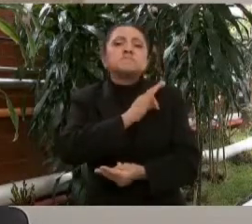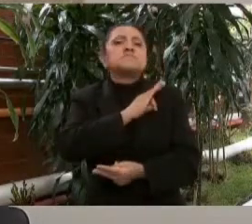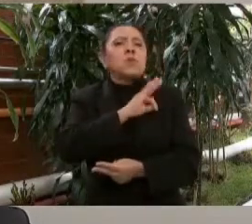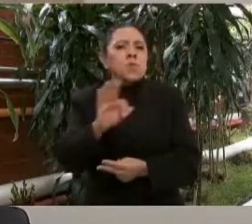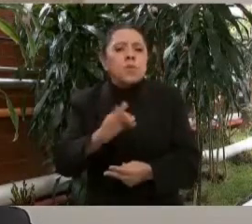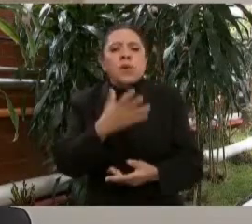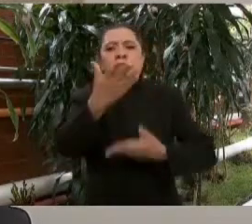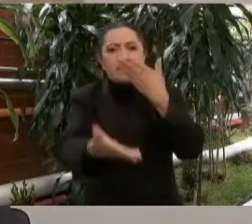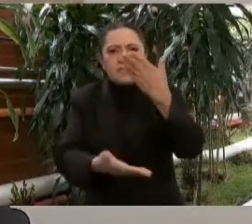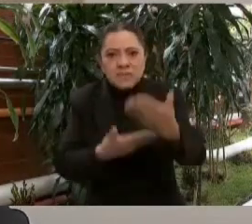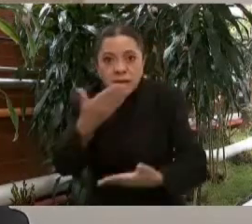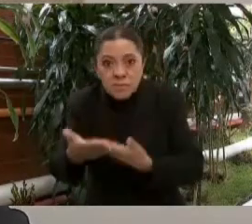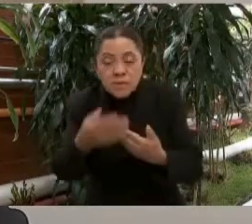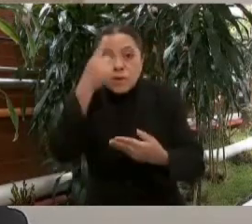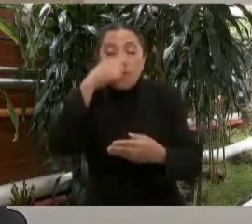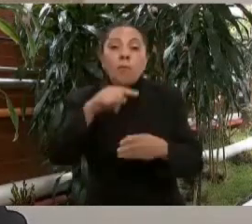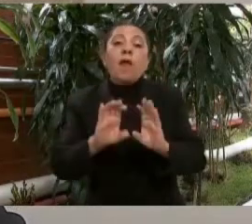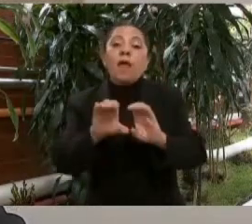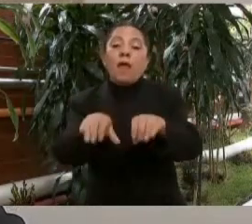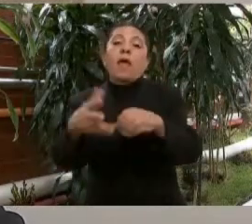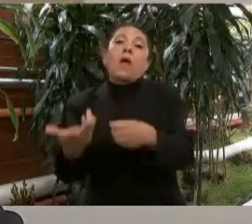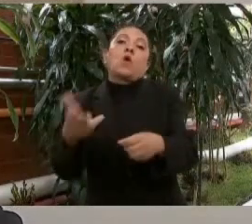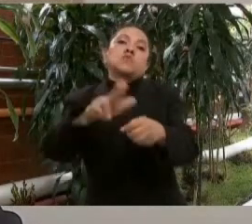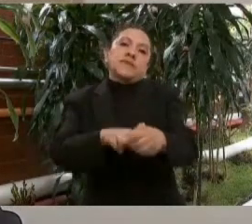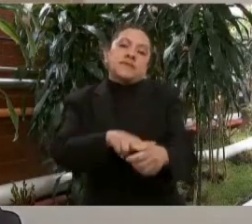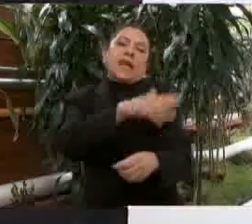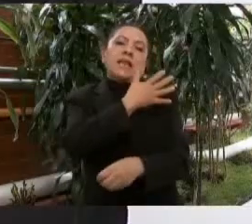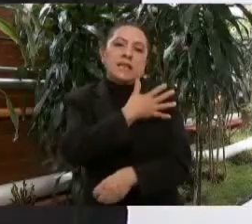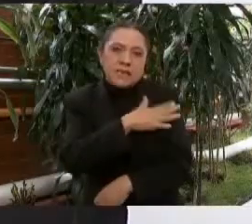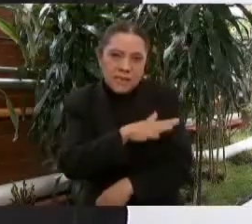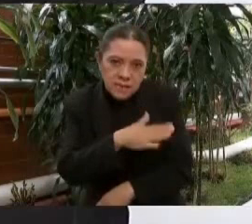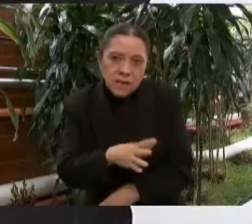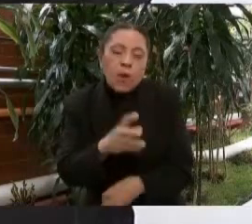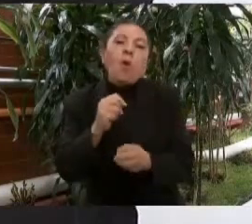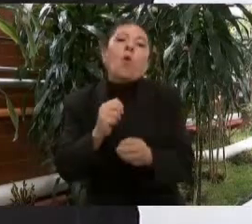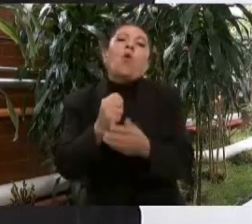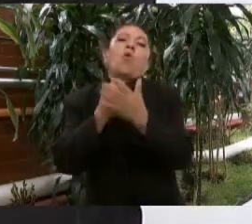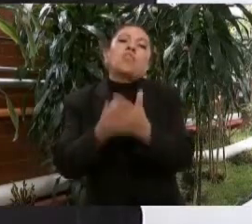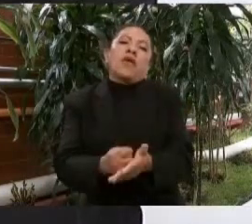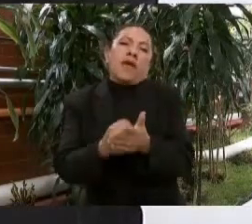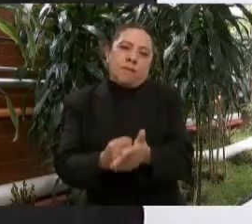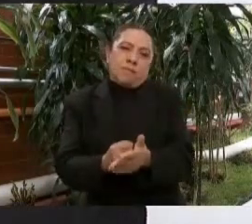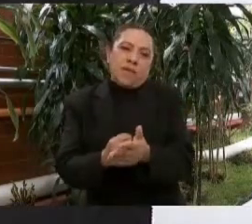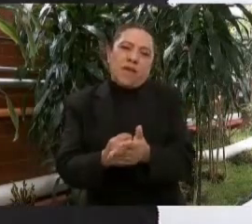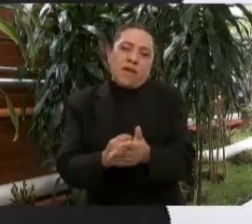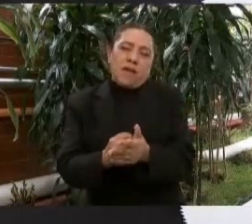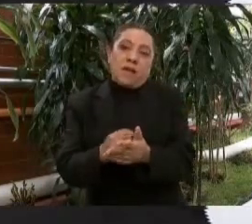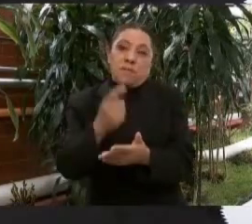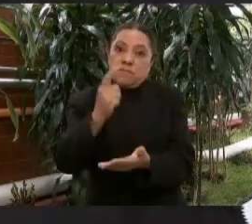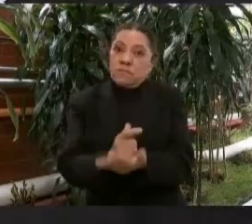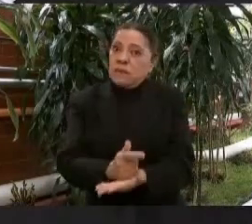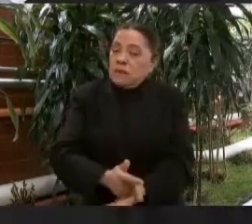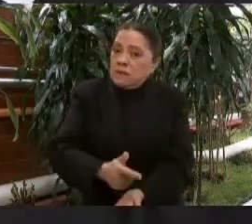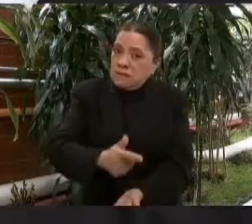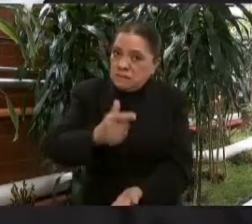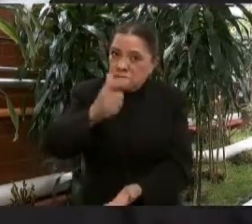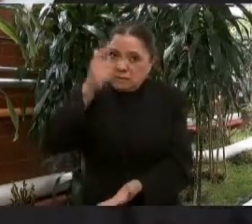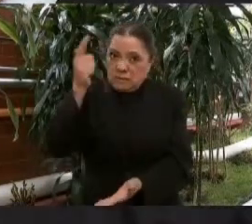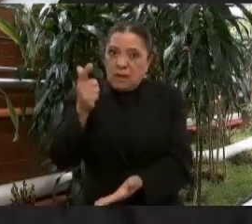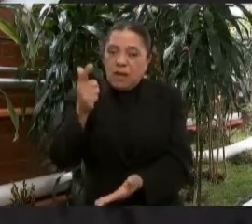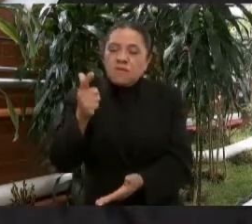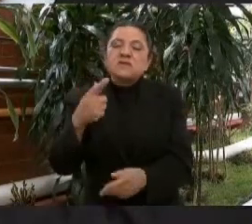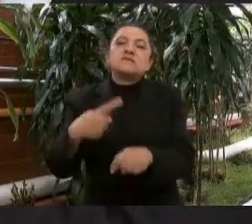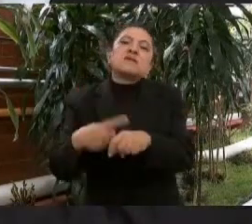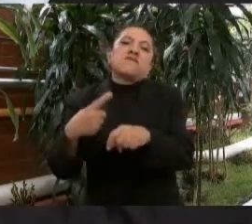servicio de hospitalización general y de terapia intensiva a enfermos de COVID.